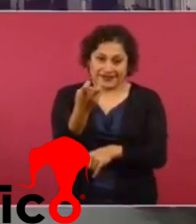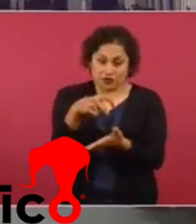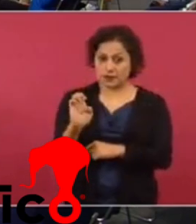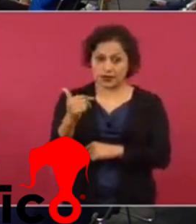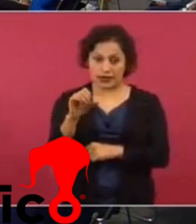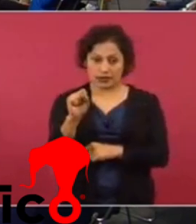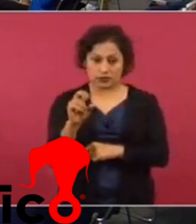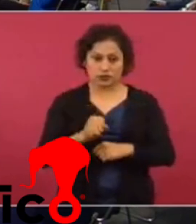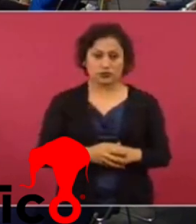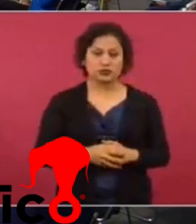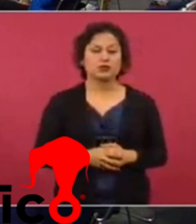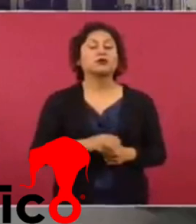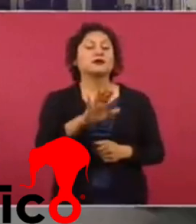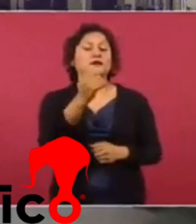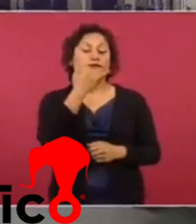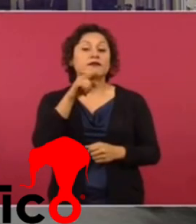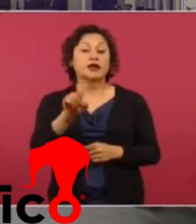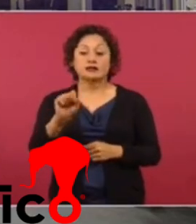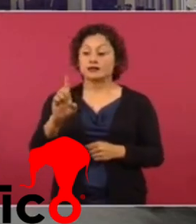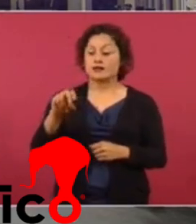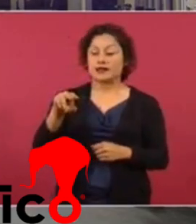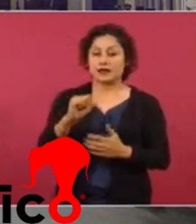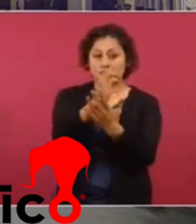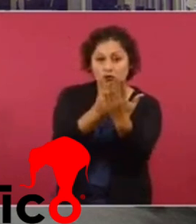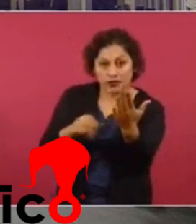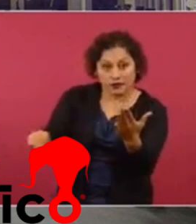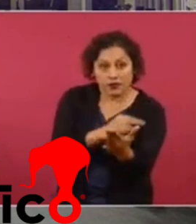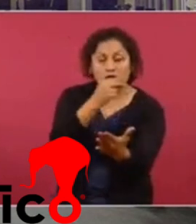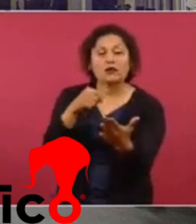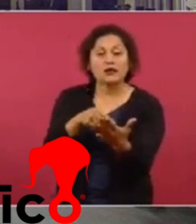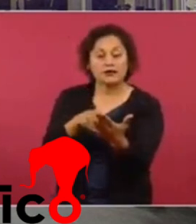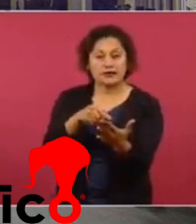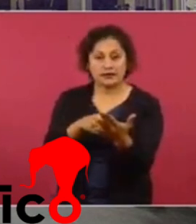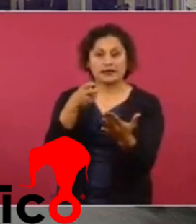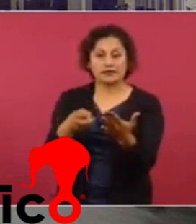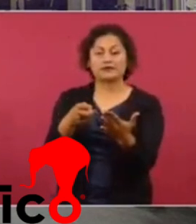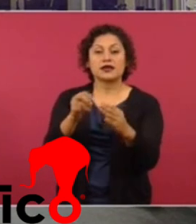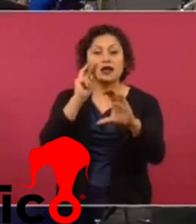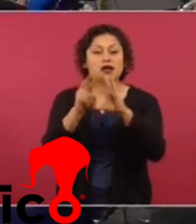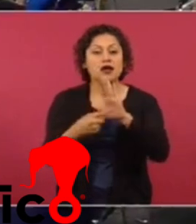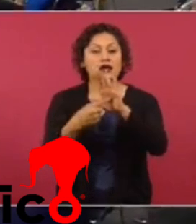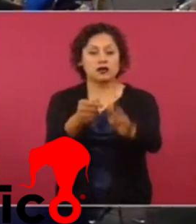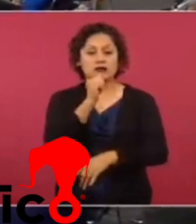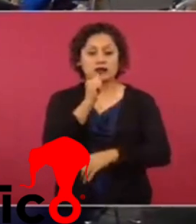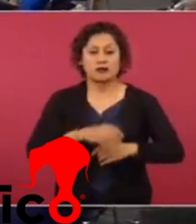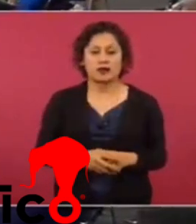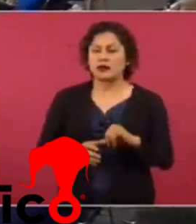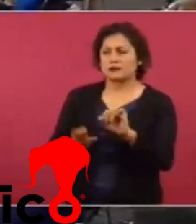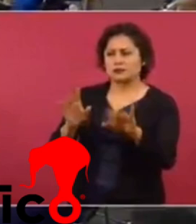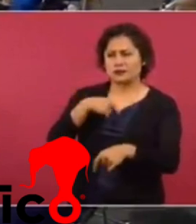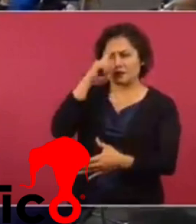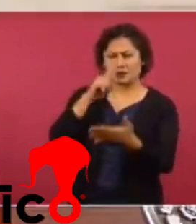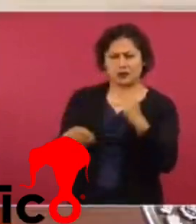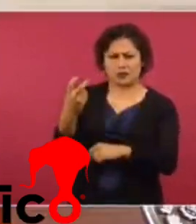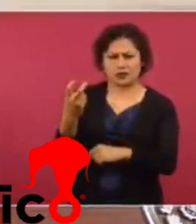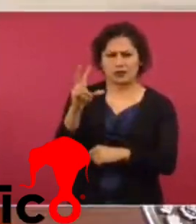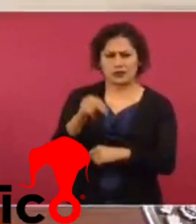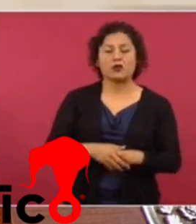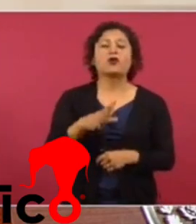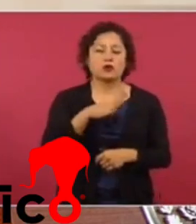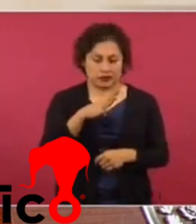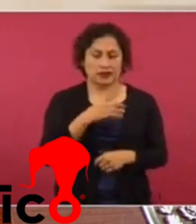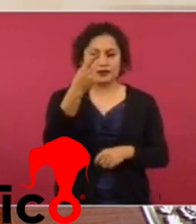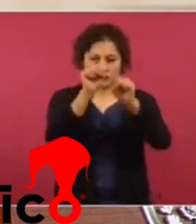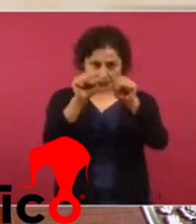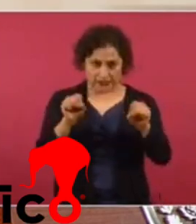es una tecnología. La Sedena hizo un contrato que no se ha transparentado y que es precisamente lo que había informado desde hace algunos meses. no creo que sea Pegasus. O de que se tiene un